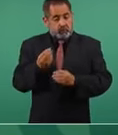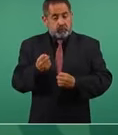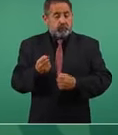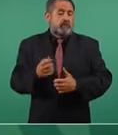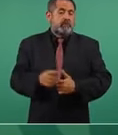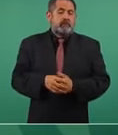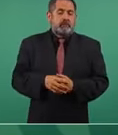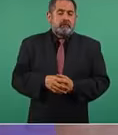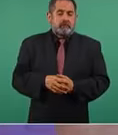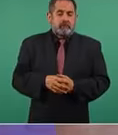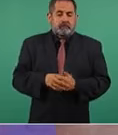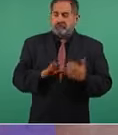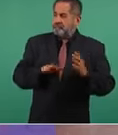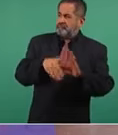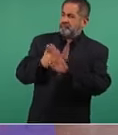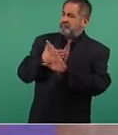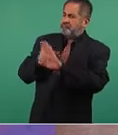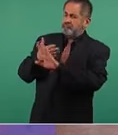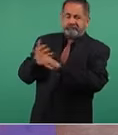a todos,